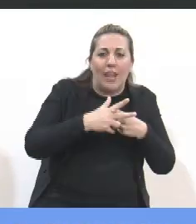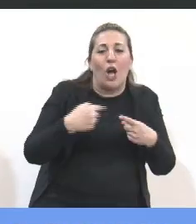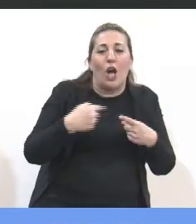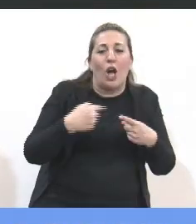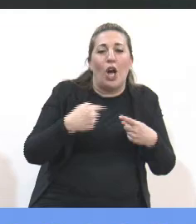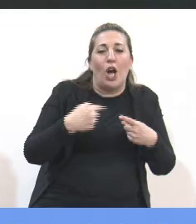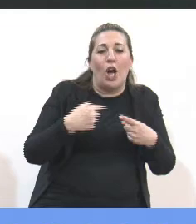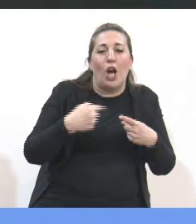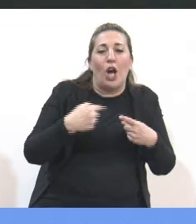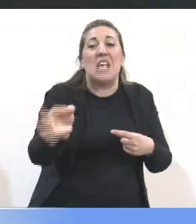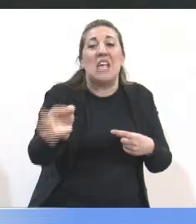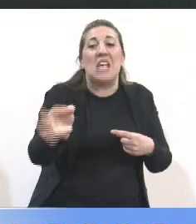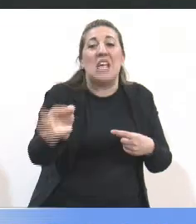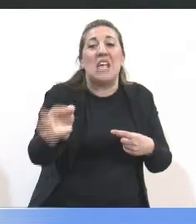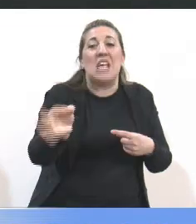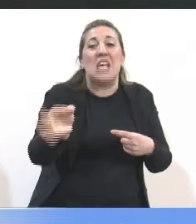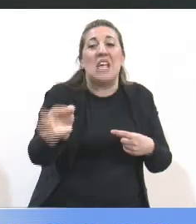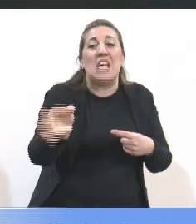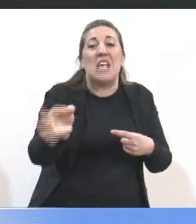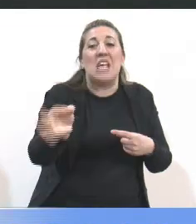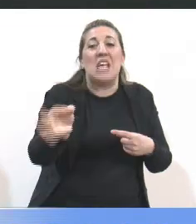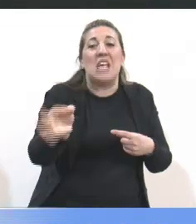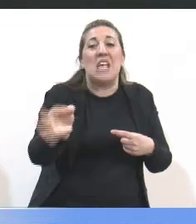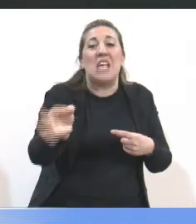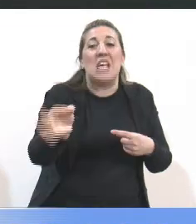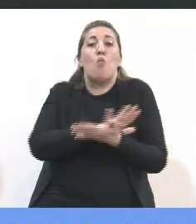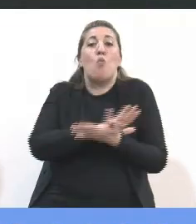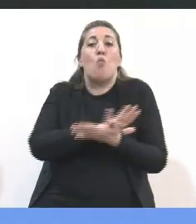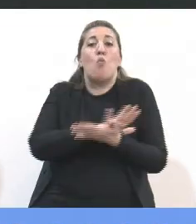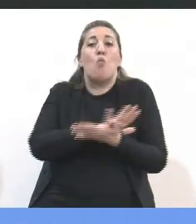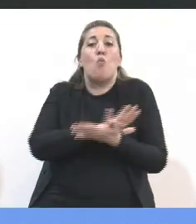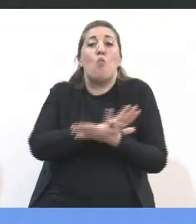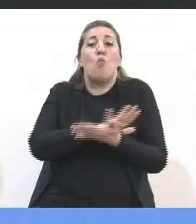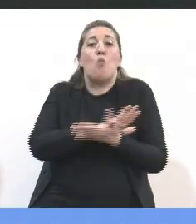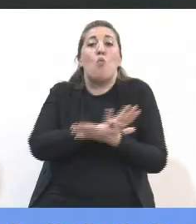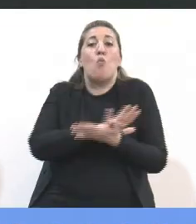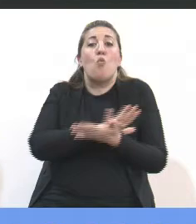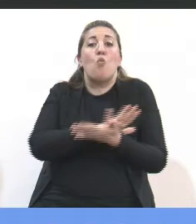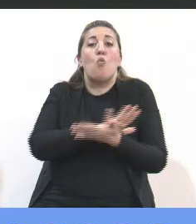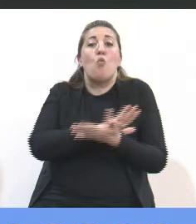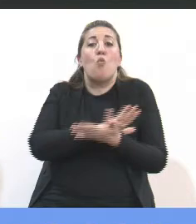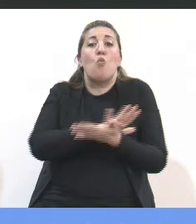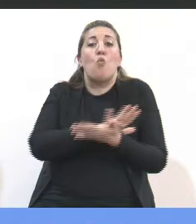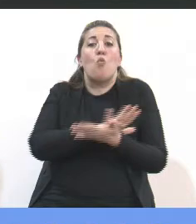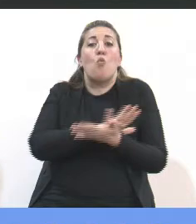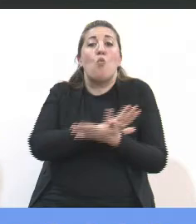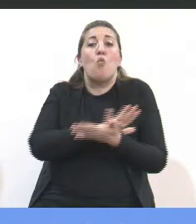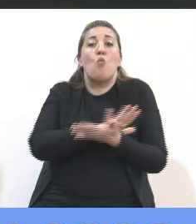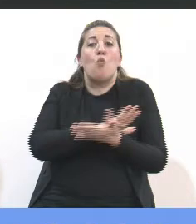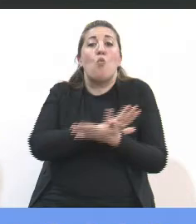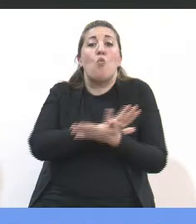que saben hacerlo. Y sin ninguna duda saber utilizar una tecnología para nada no significa estar